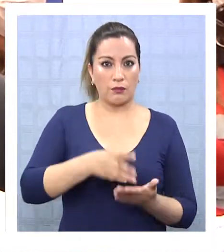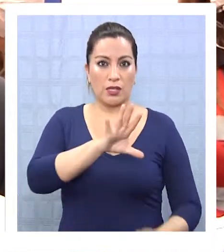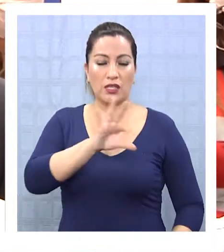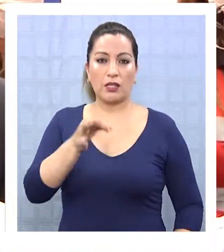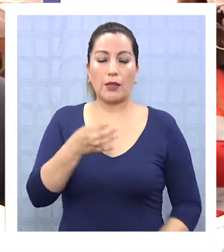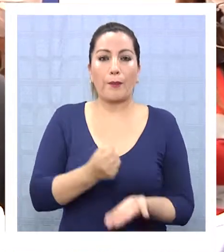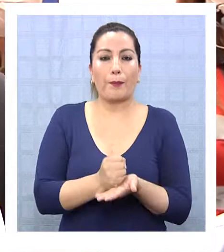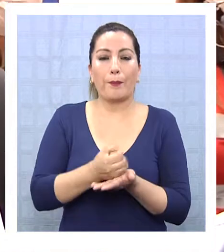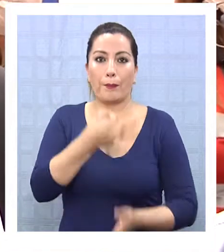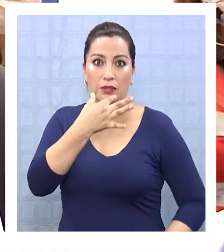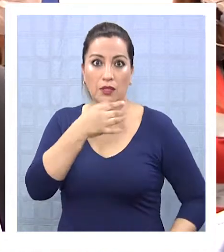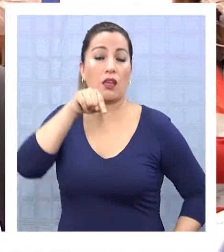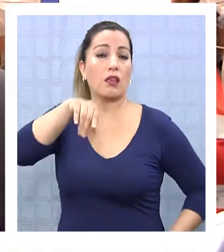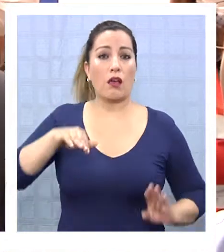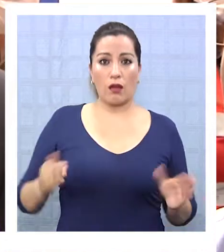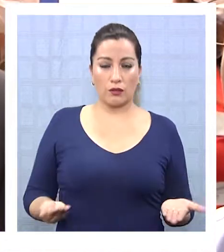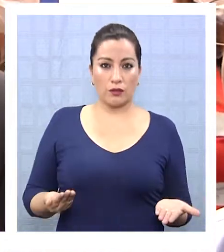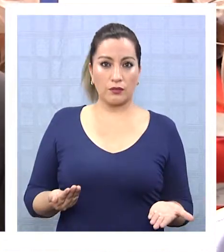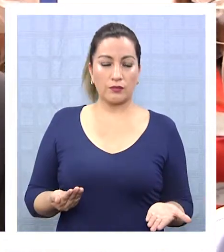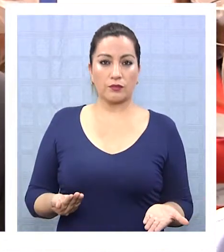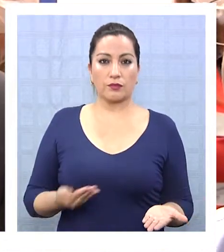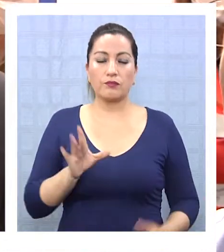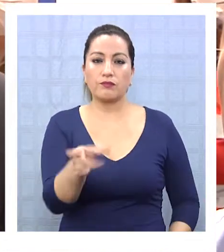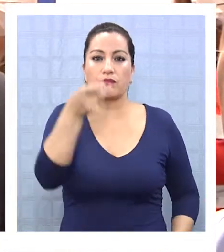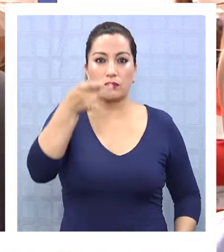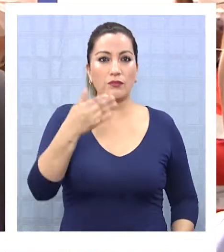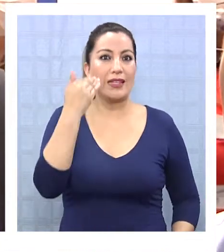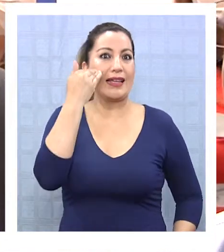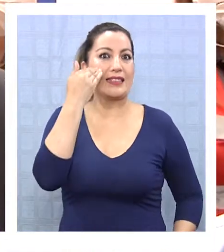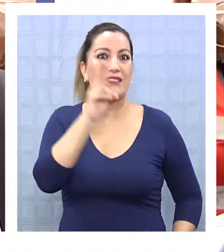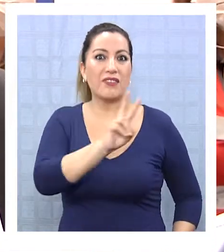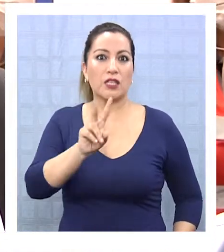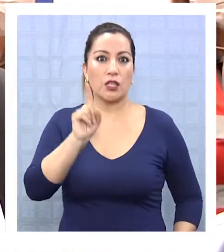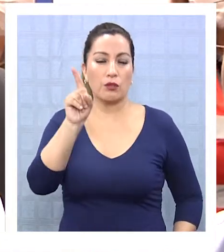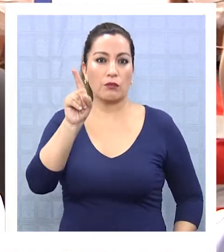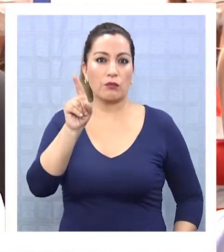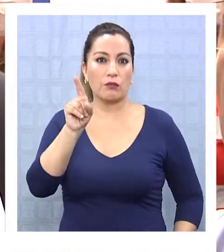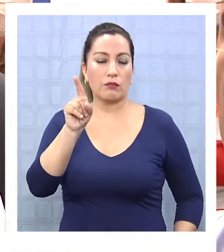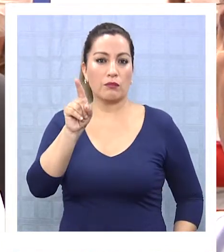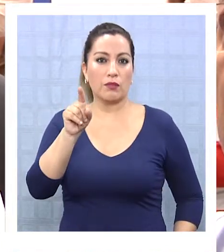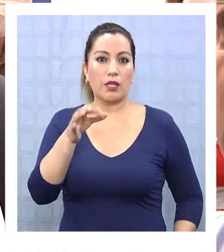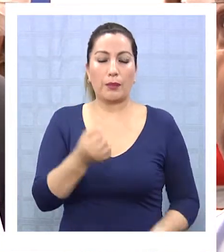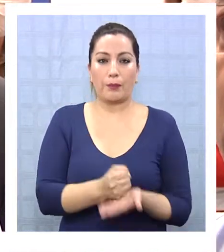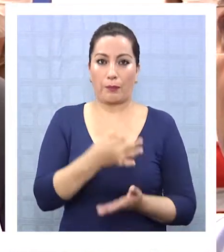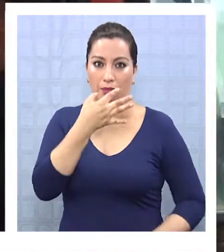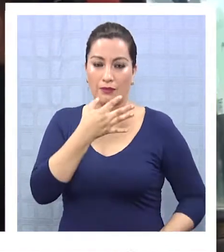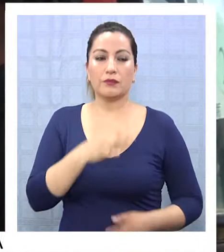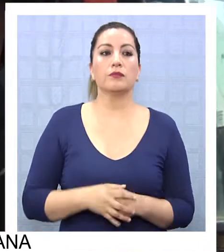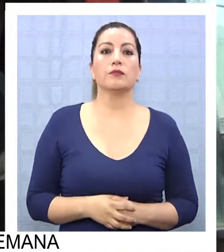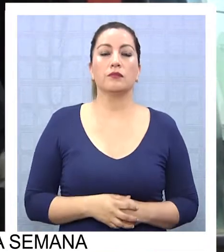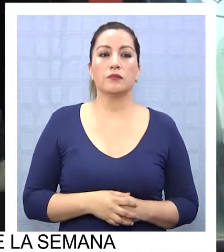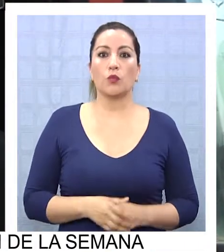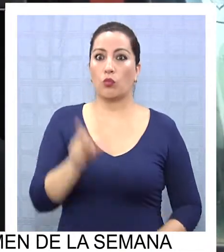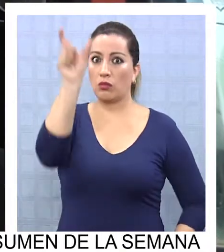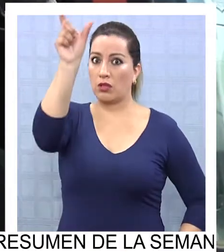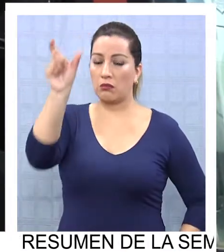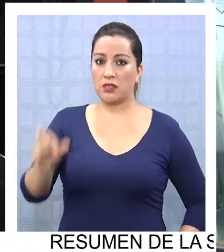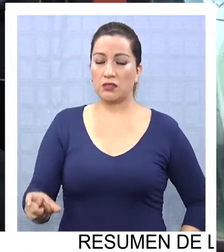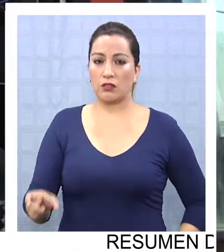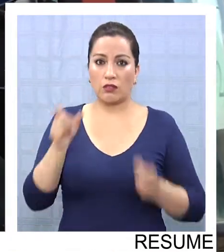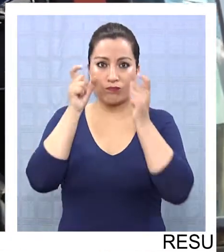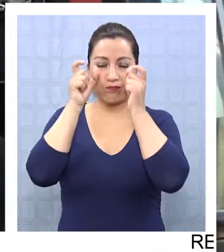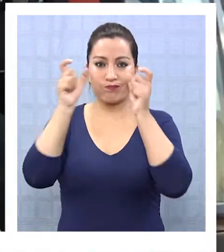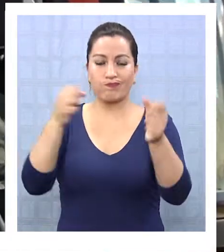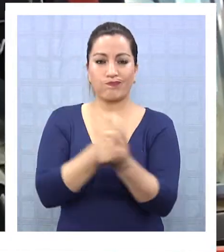3.500 unidades y en esta oportunidad se detectaron casi 22.000 unidades de este producto. El imputado